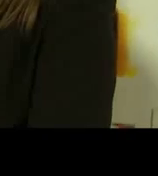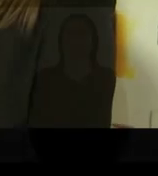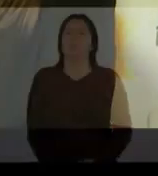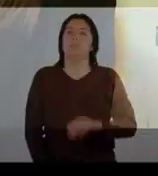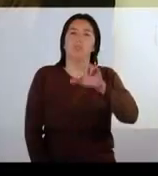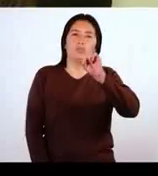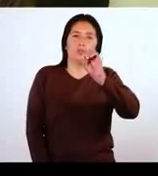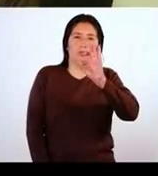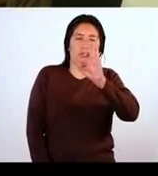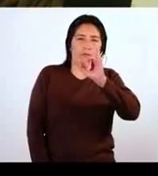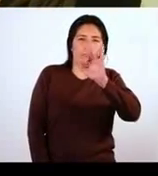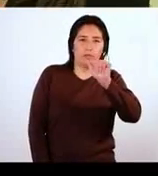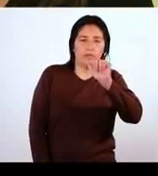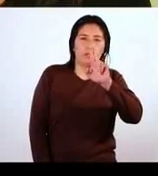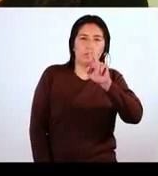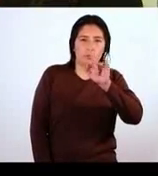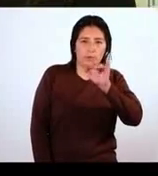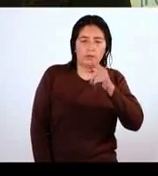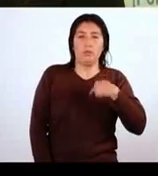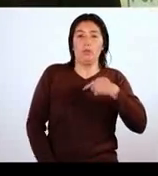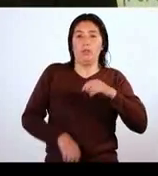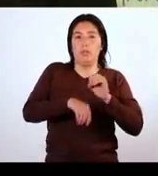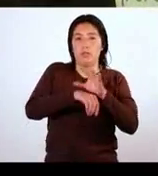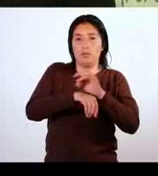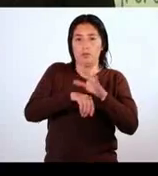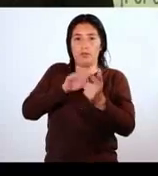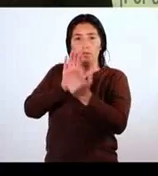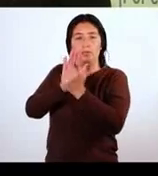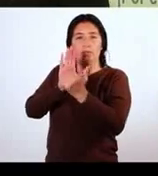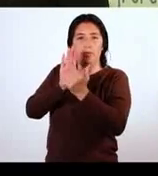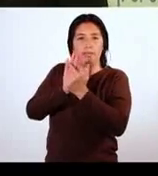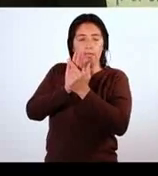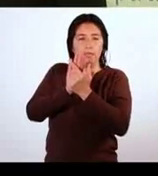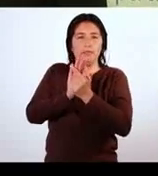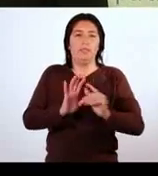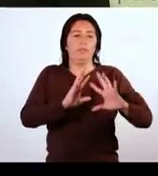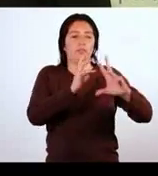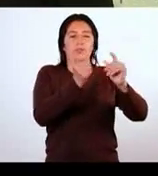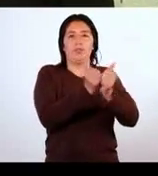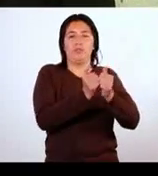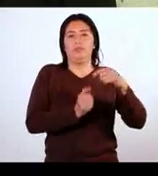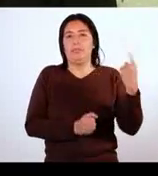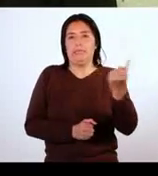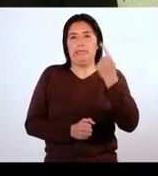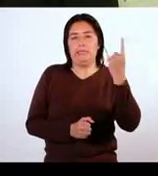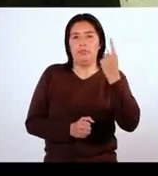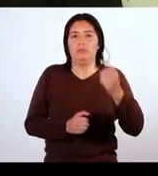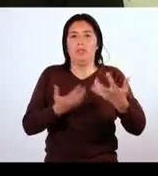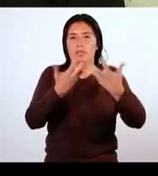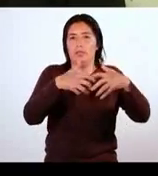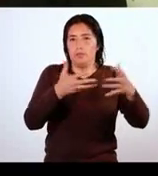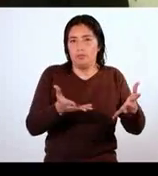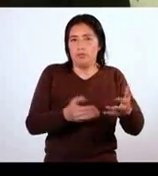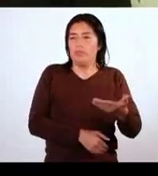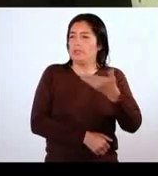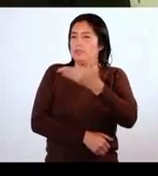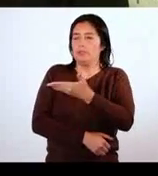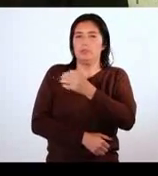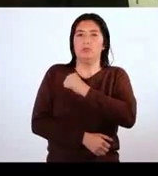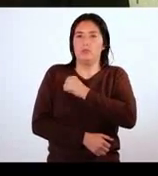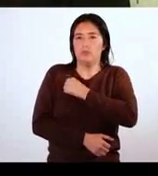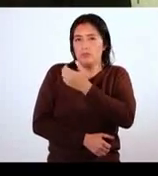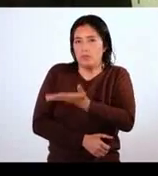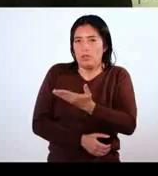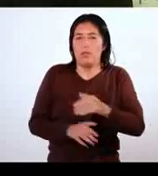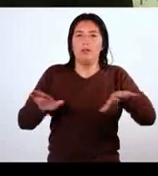Soy Sofía Ruiz Burneo, soy asesora legal de la Sociedad Nacional de Industrias y estamos aquí con Susana Stiglitz